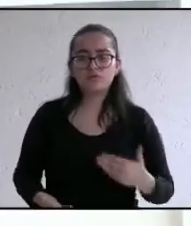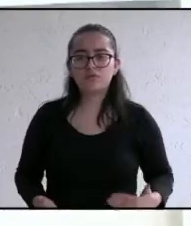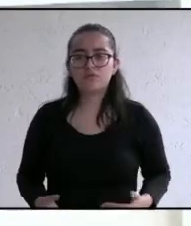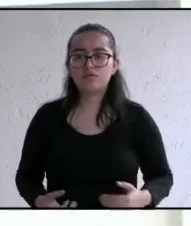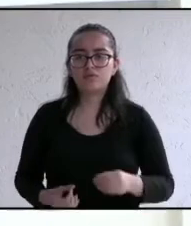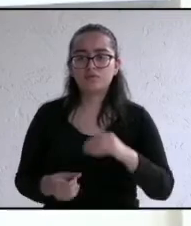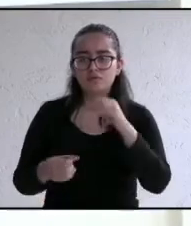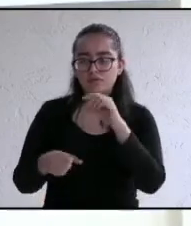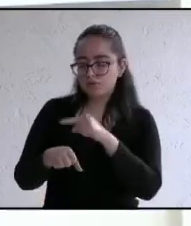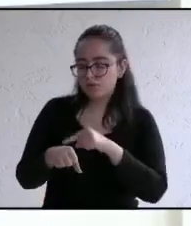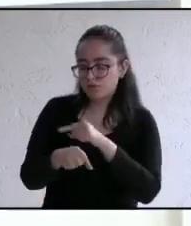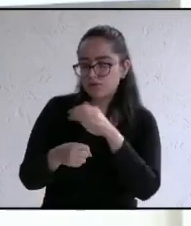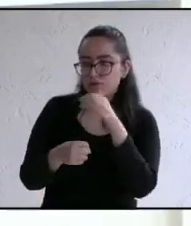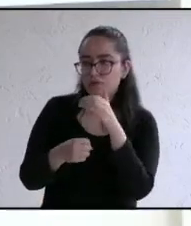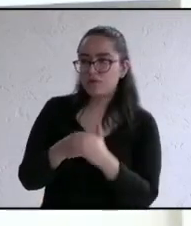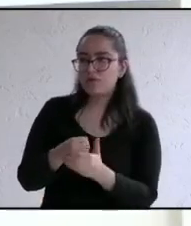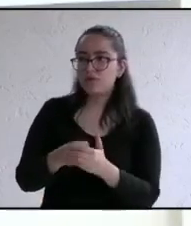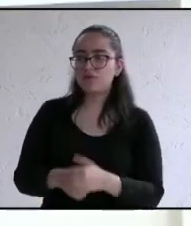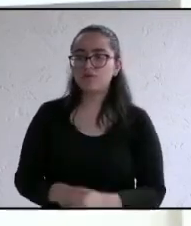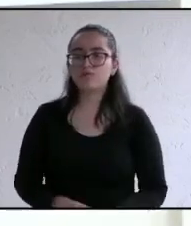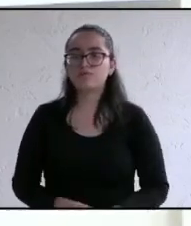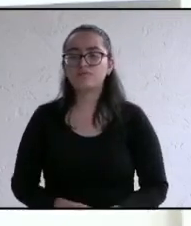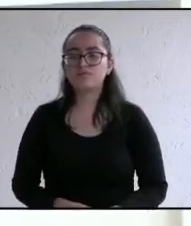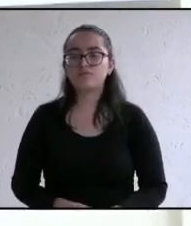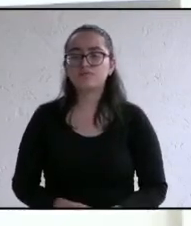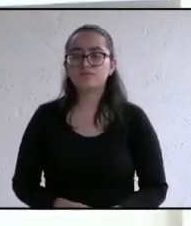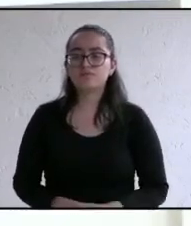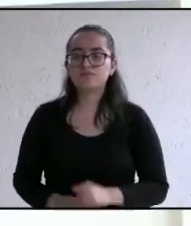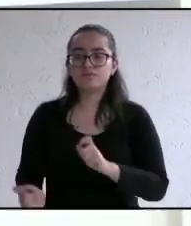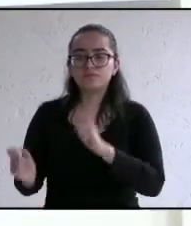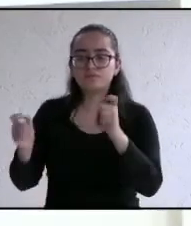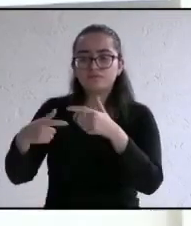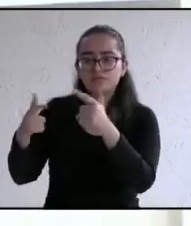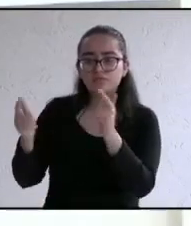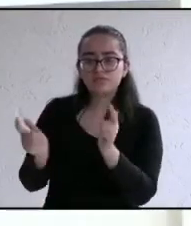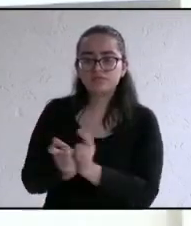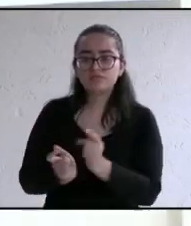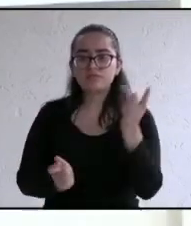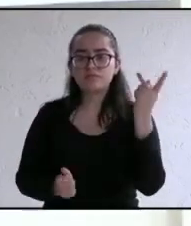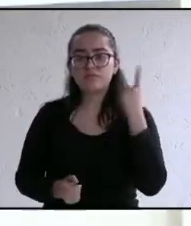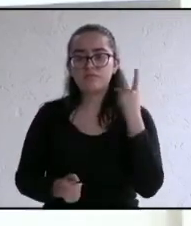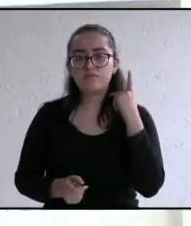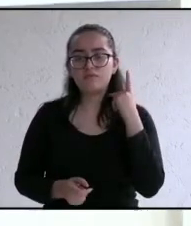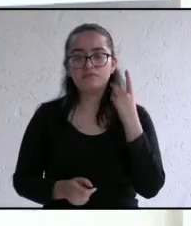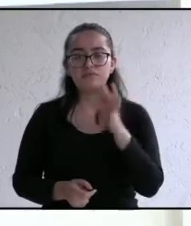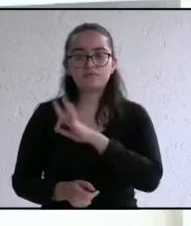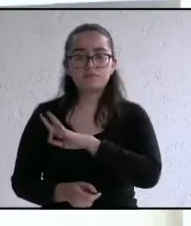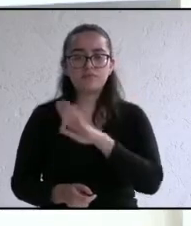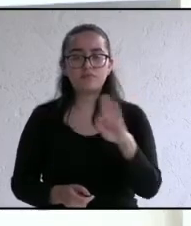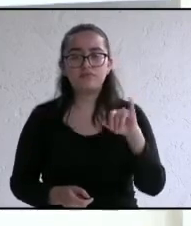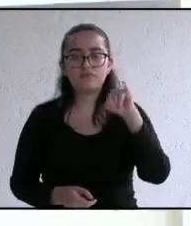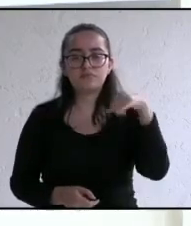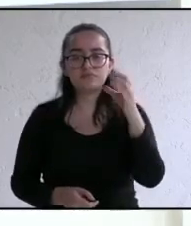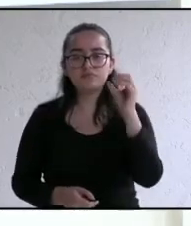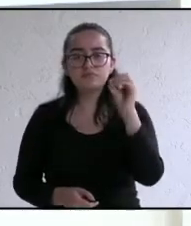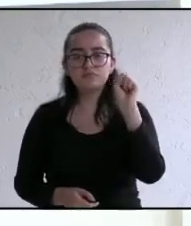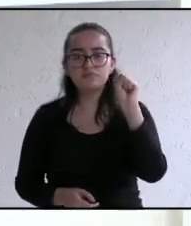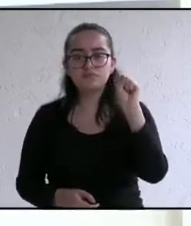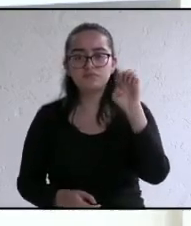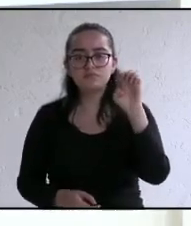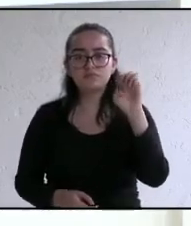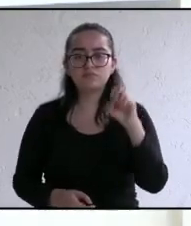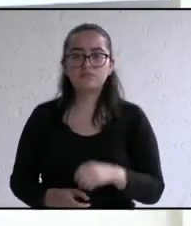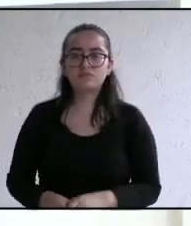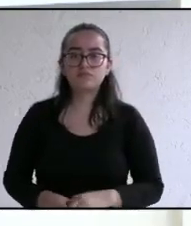concluyó su bolsa de tiempo continuamos con el candidato de podemos José Filemón